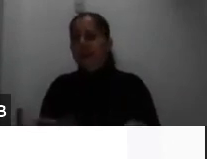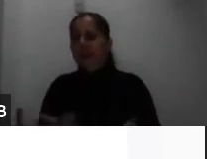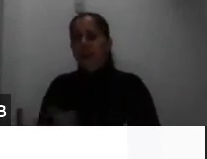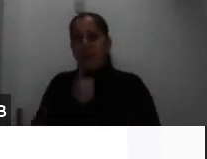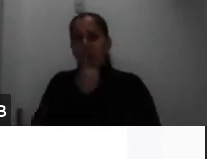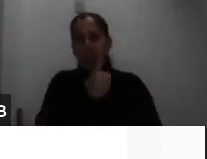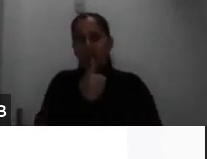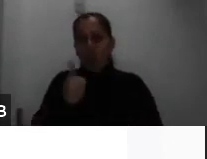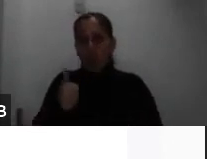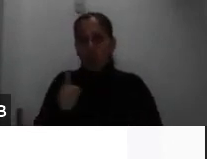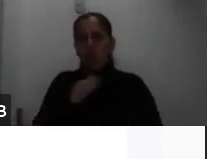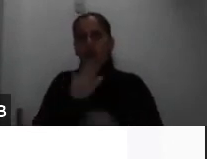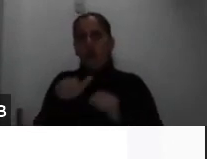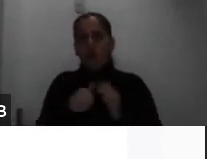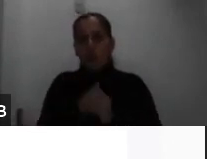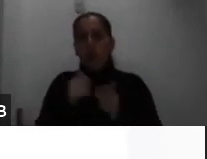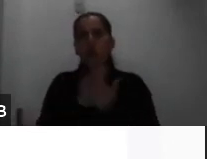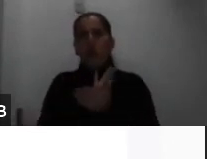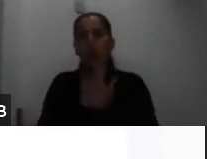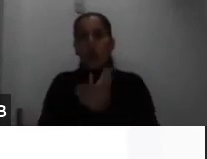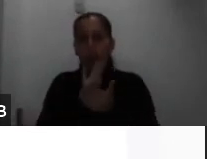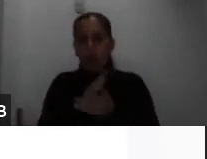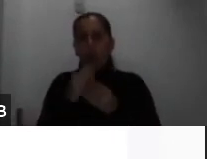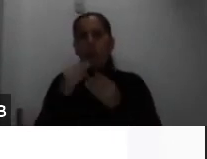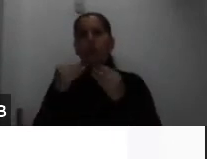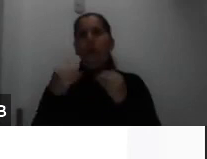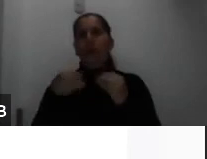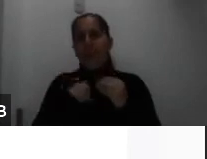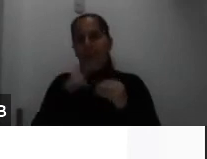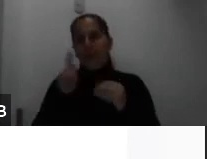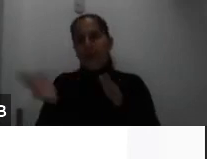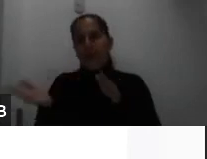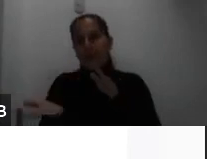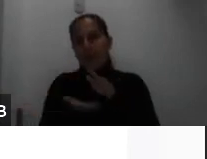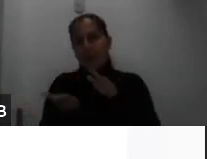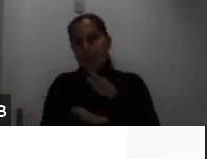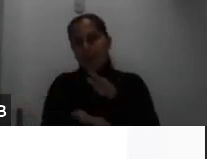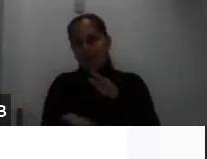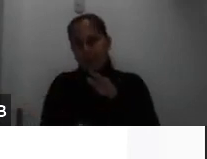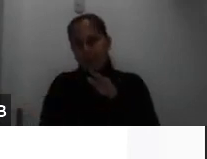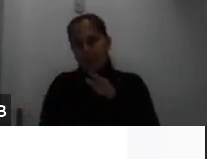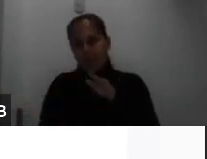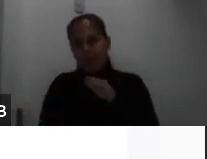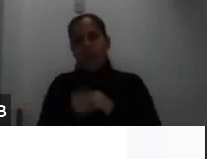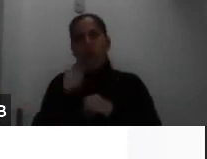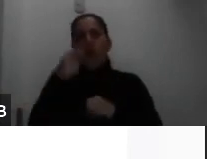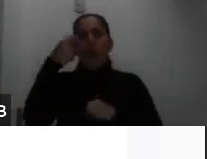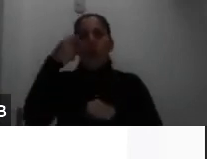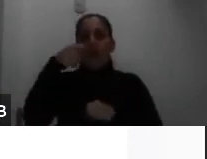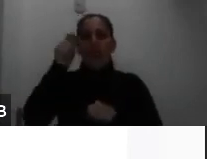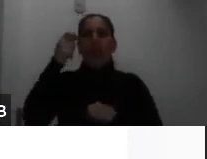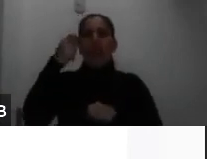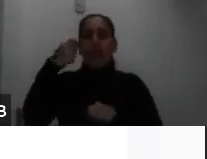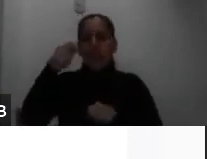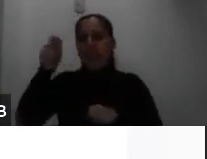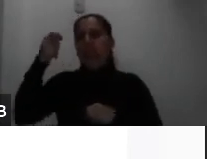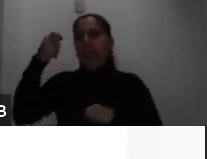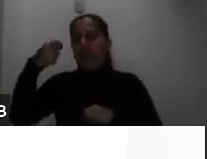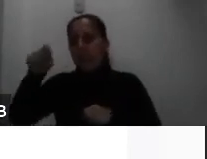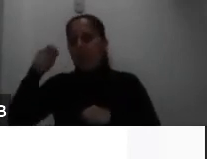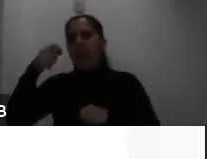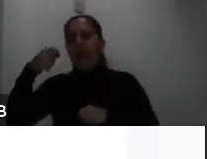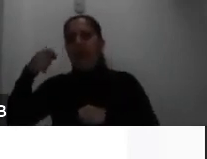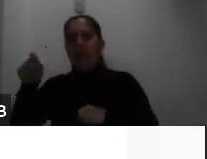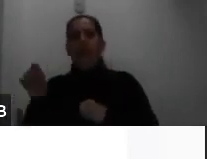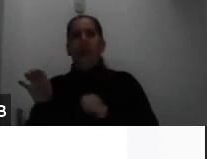uno de los documentos que deben de entregar entonces aquí ustedes van dándole clic a cada una de estas secciones que